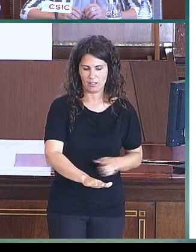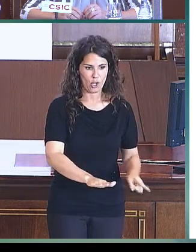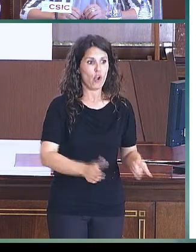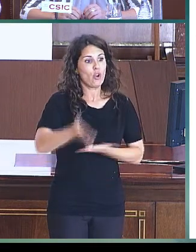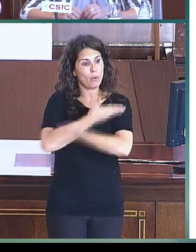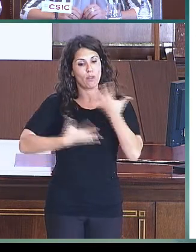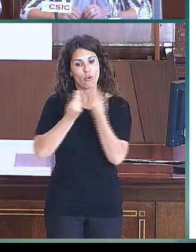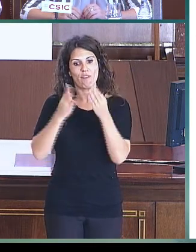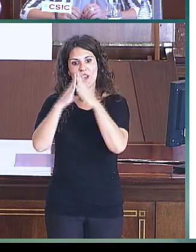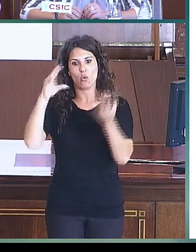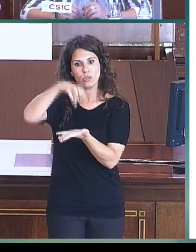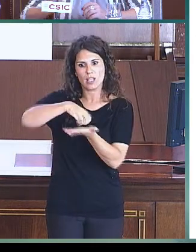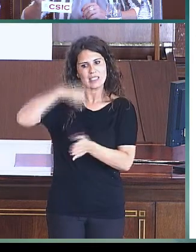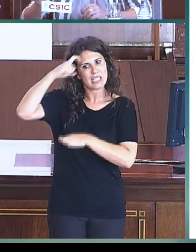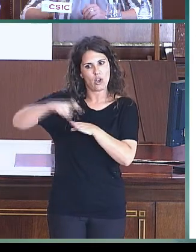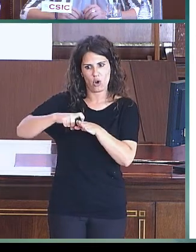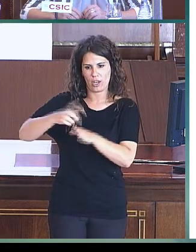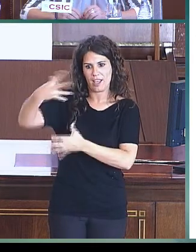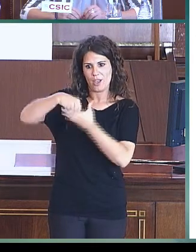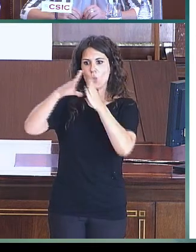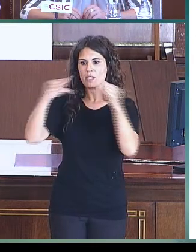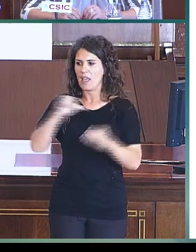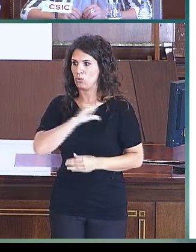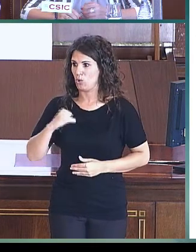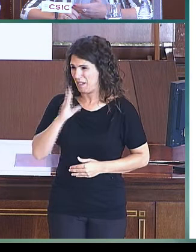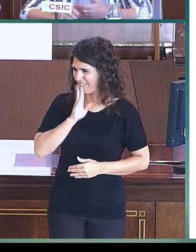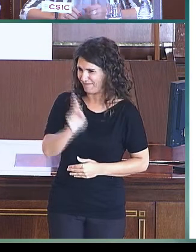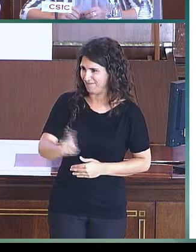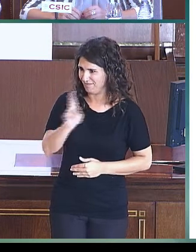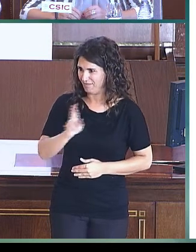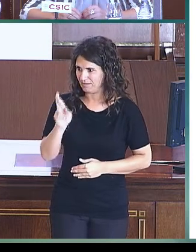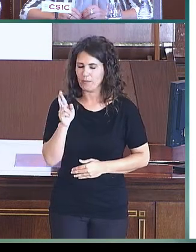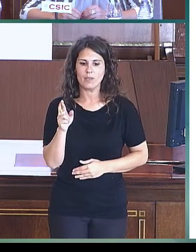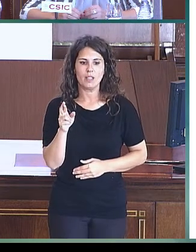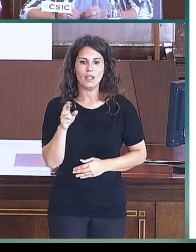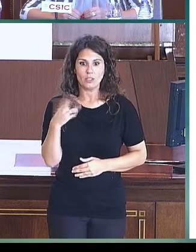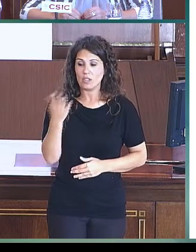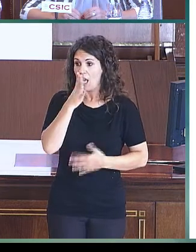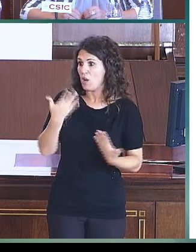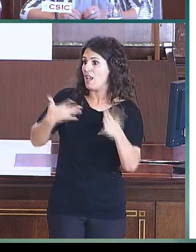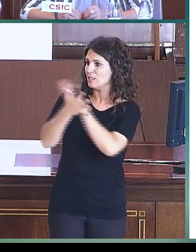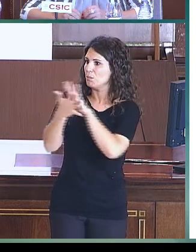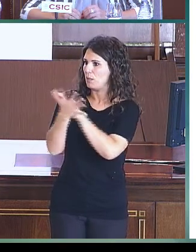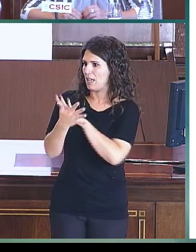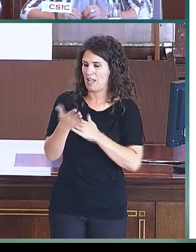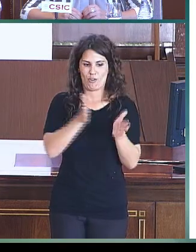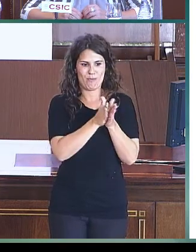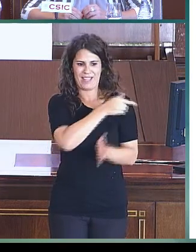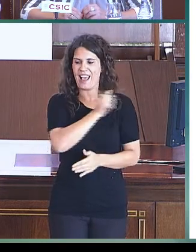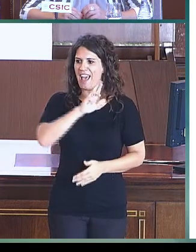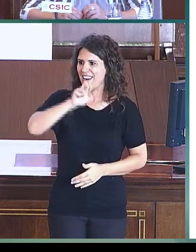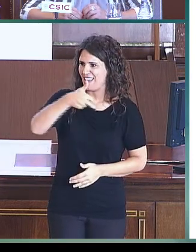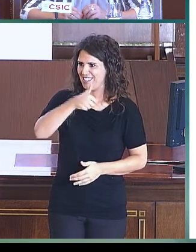la Facultad de Psicología de la Universidad Autónoma, como os hemos dicho antes, y que, bueno, os lo voy a explicar ahora Arantxa.